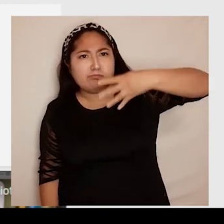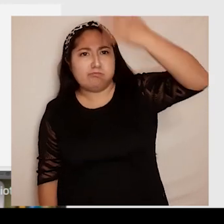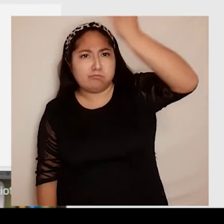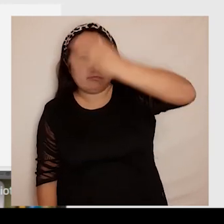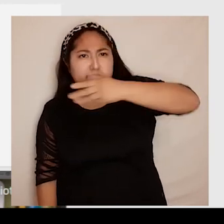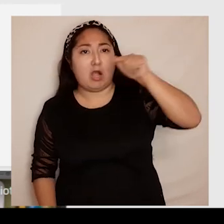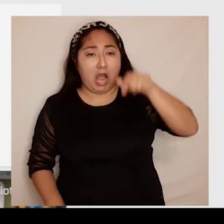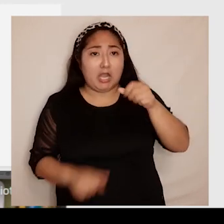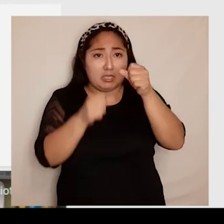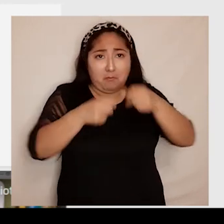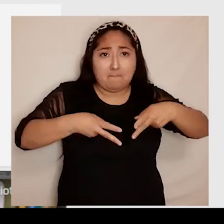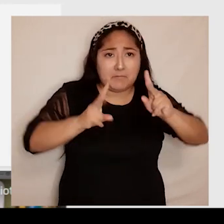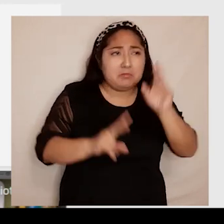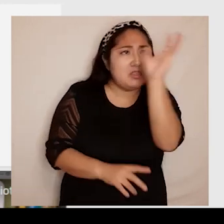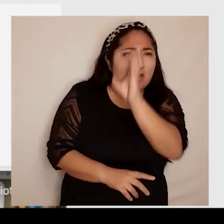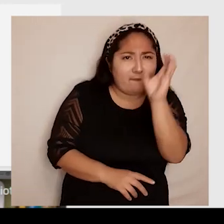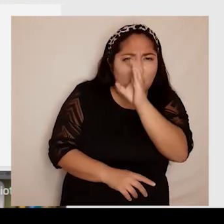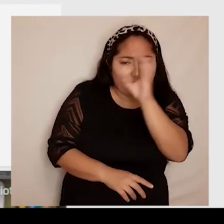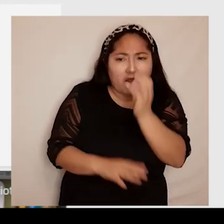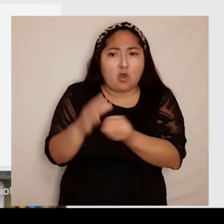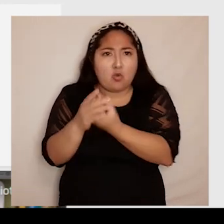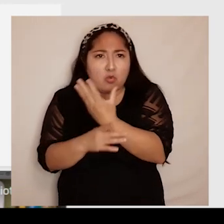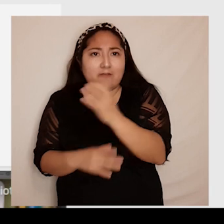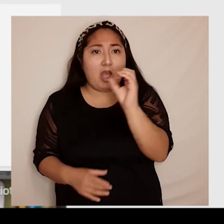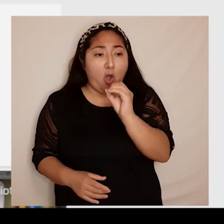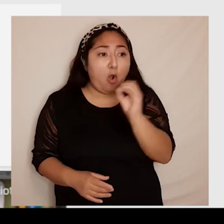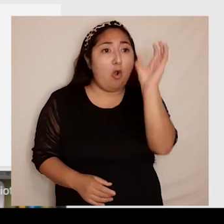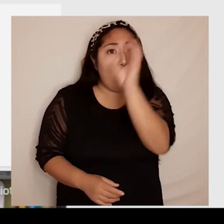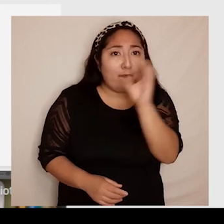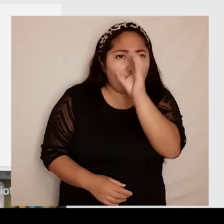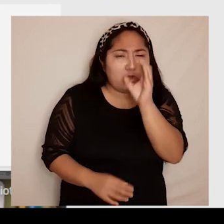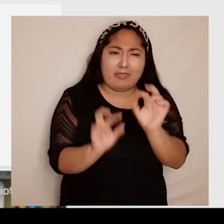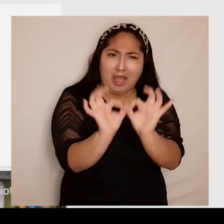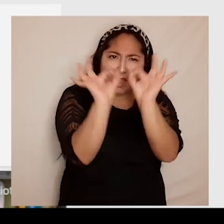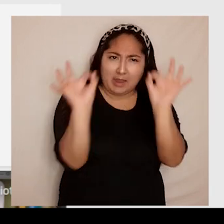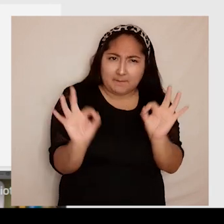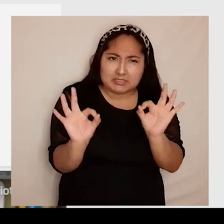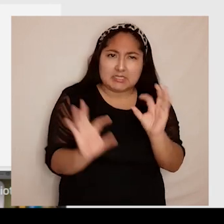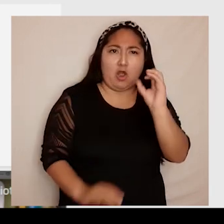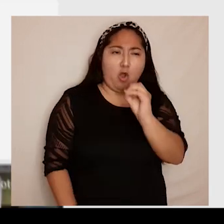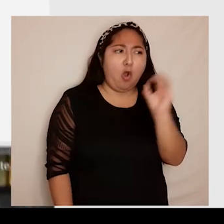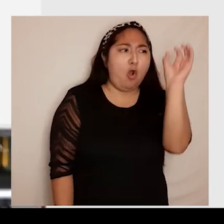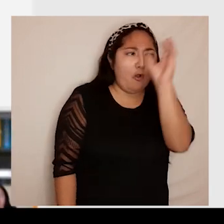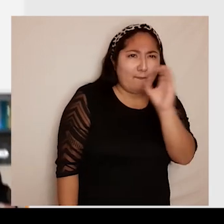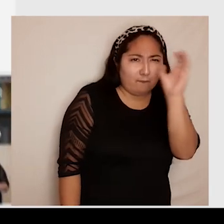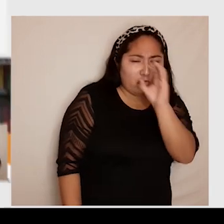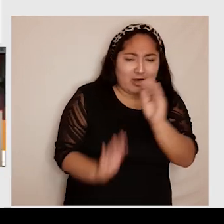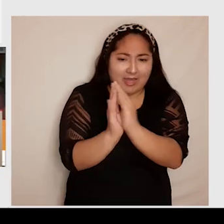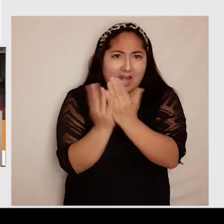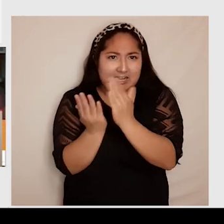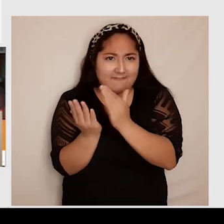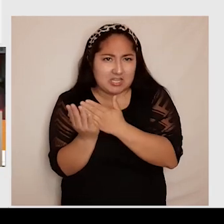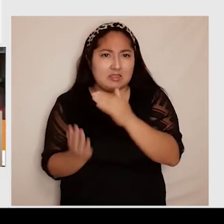permiten realizar una nueva búsqueda, una búsqueda específica por autor o título y una búsqueda de revista por título o